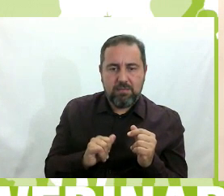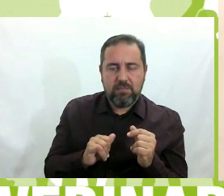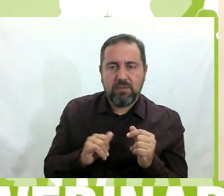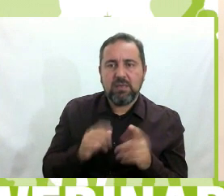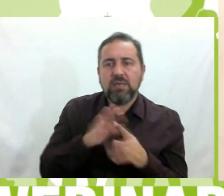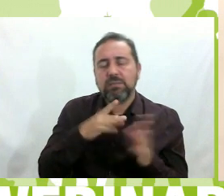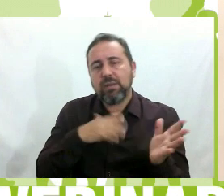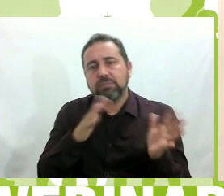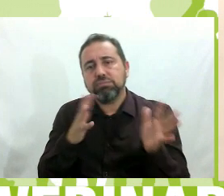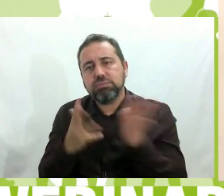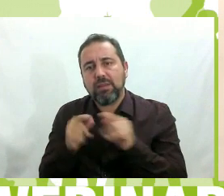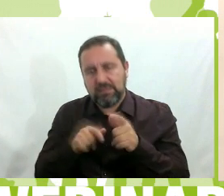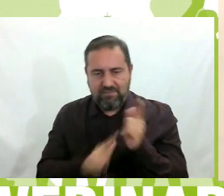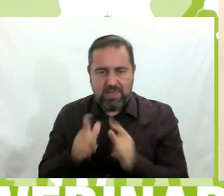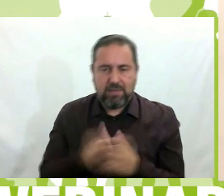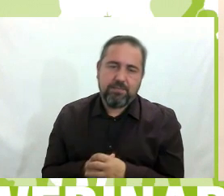transcurso de este viaje.